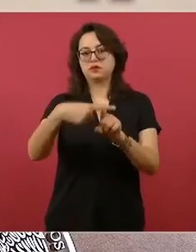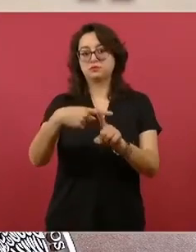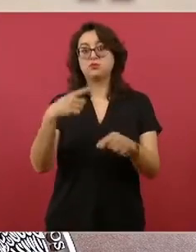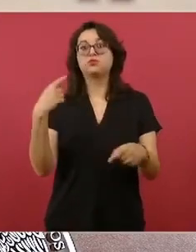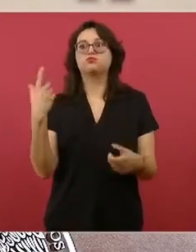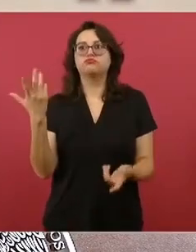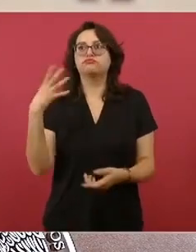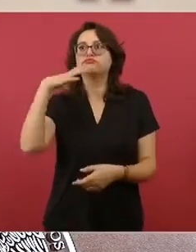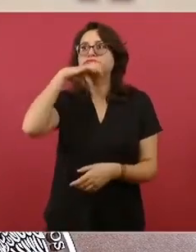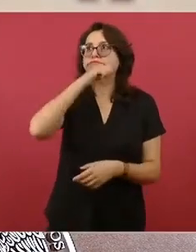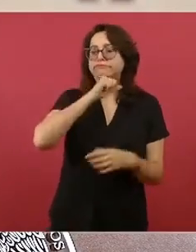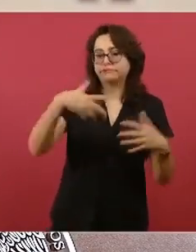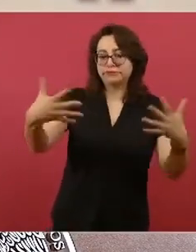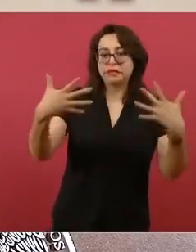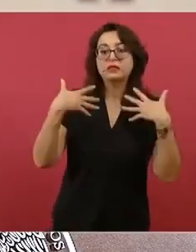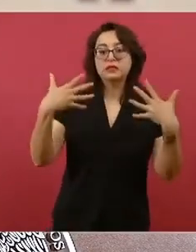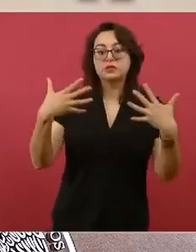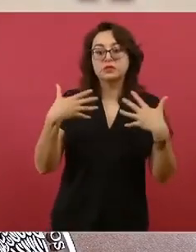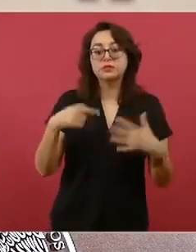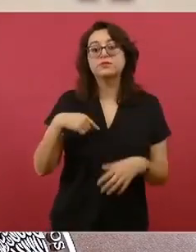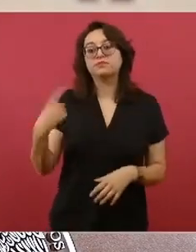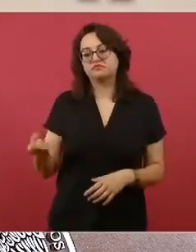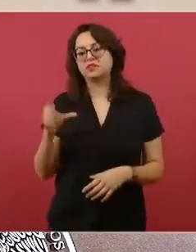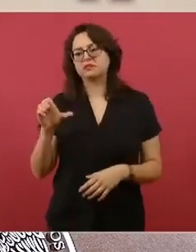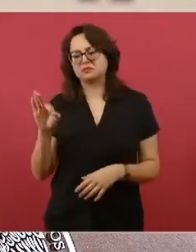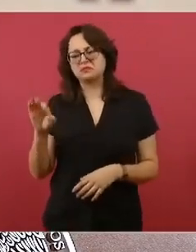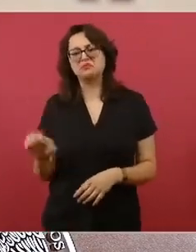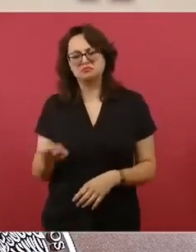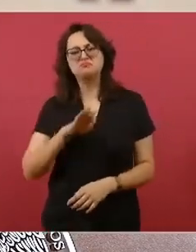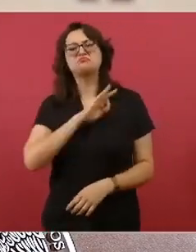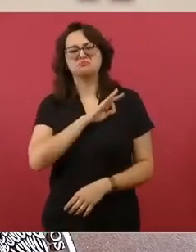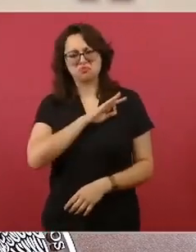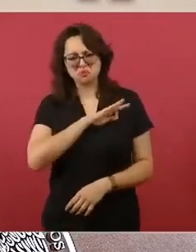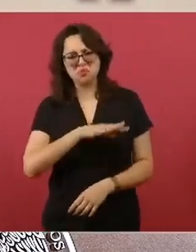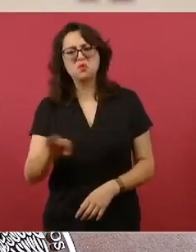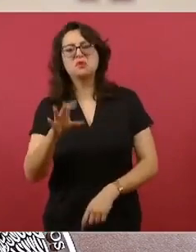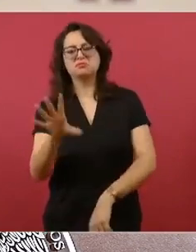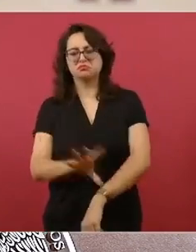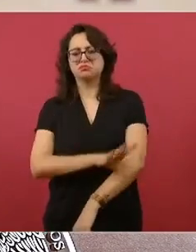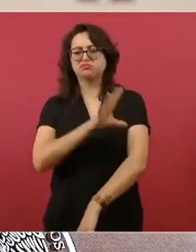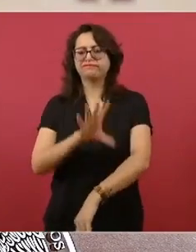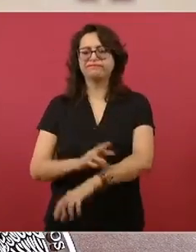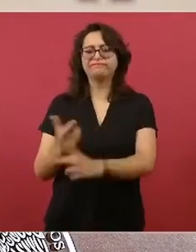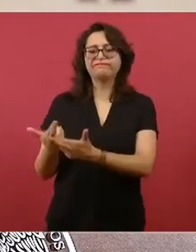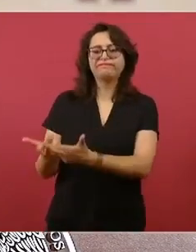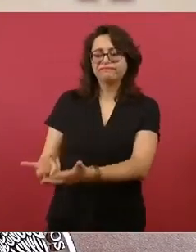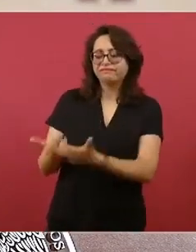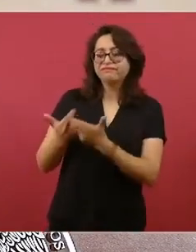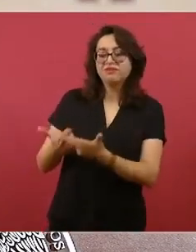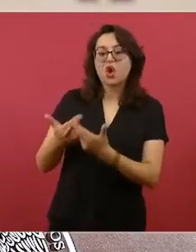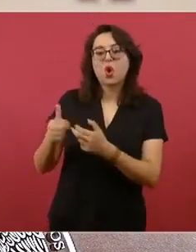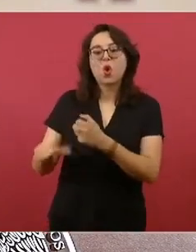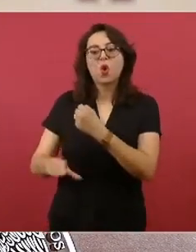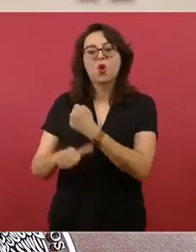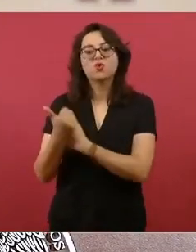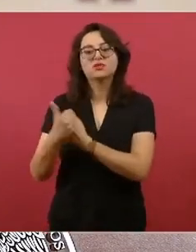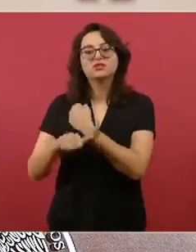tiene cubierta esa demanda y de sobra, pues cuenta con un margen del 11%.